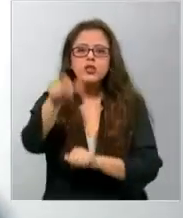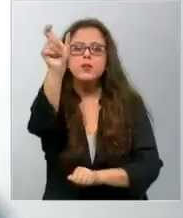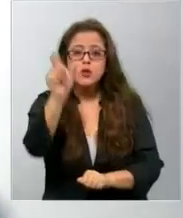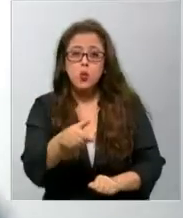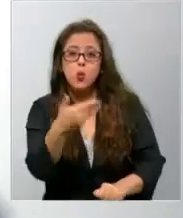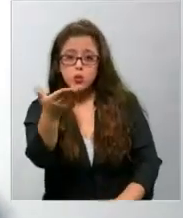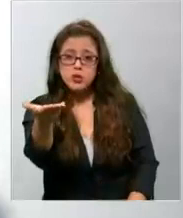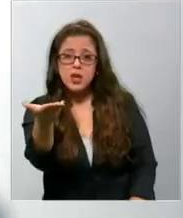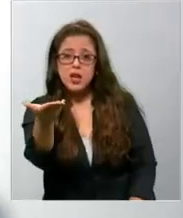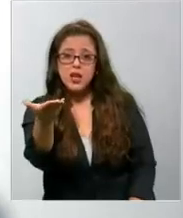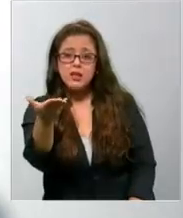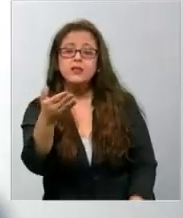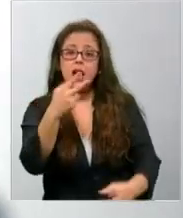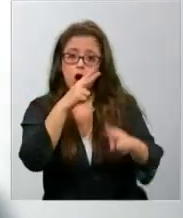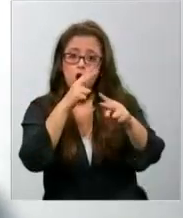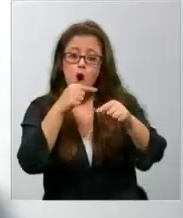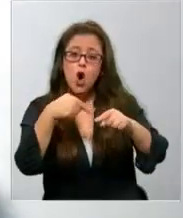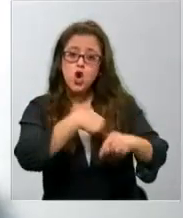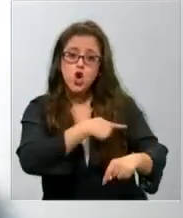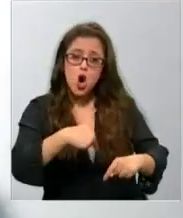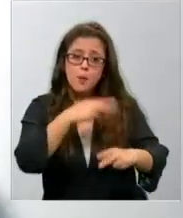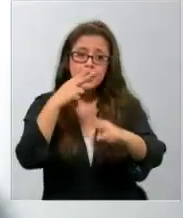persona que usted ha dado con nombre y apellido